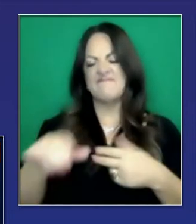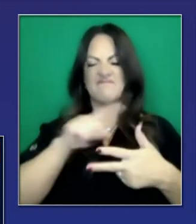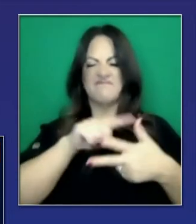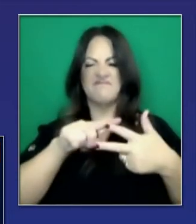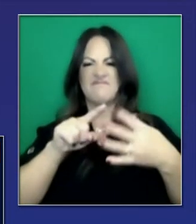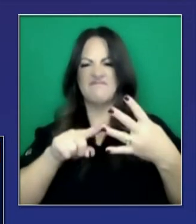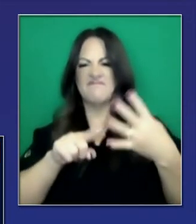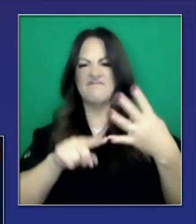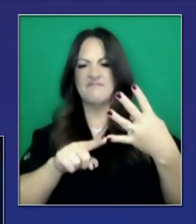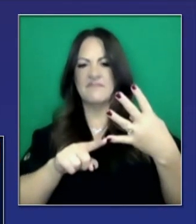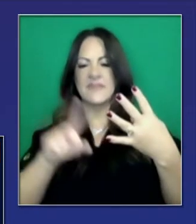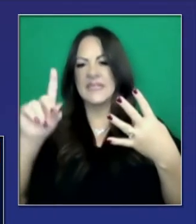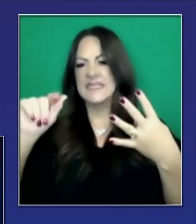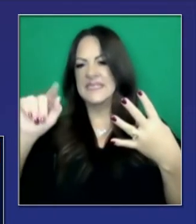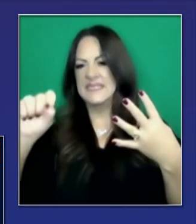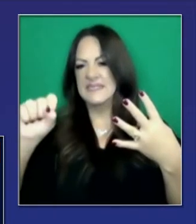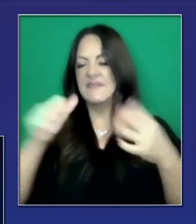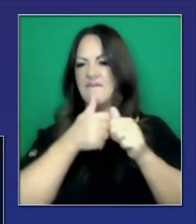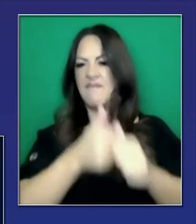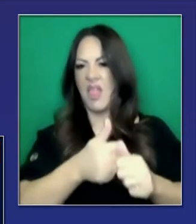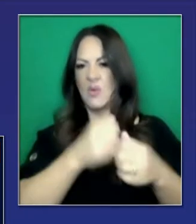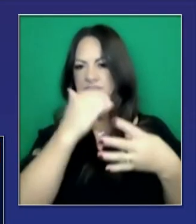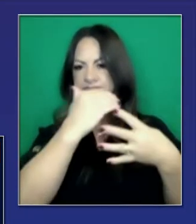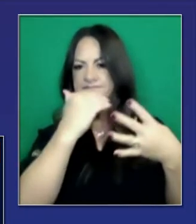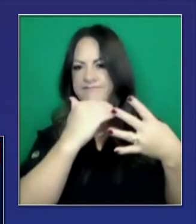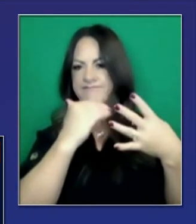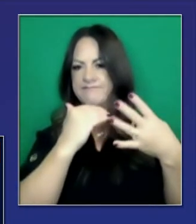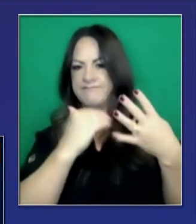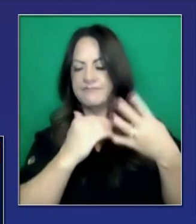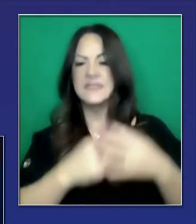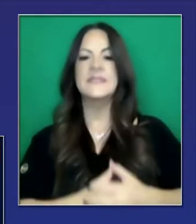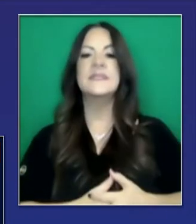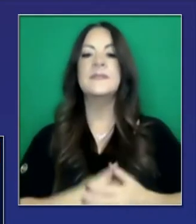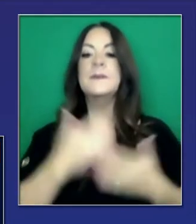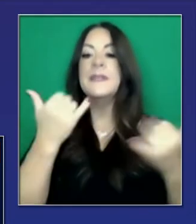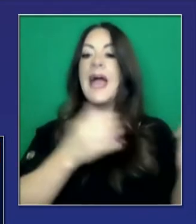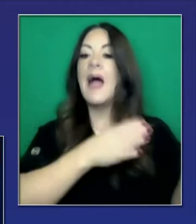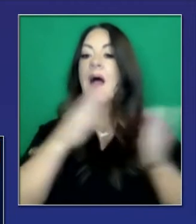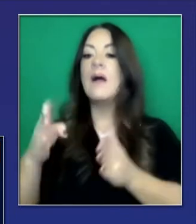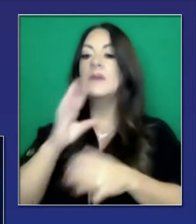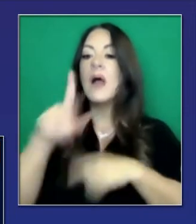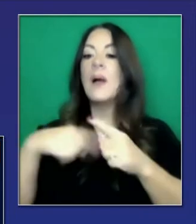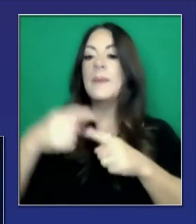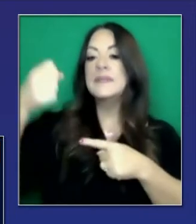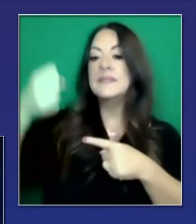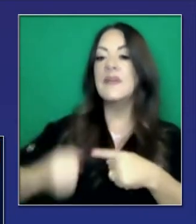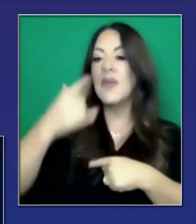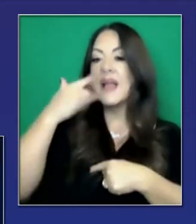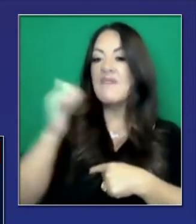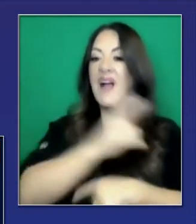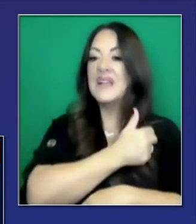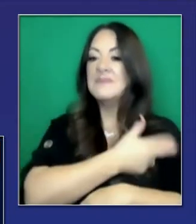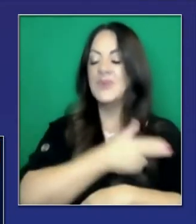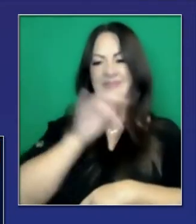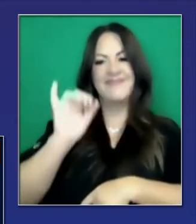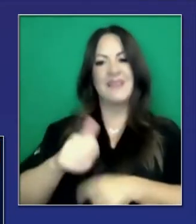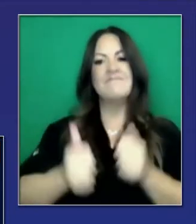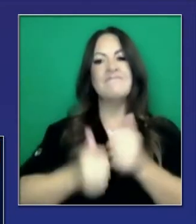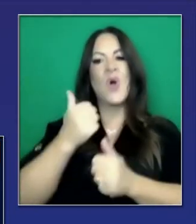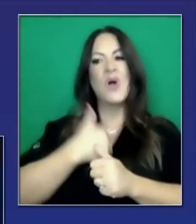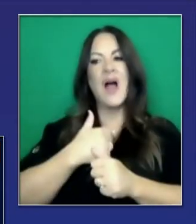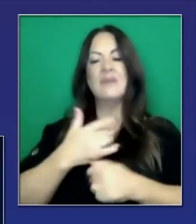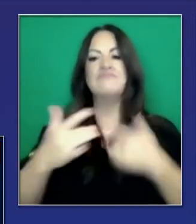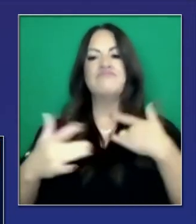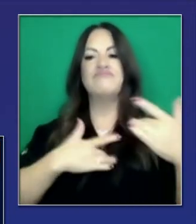tengamos, las de cuatro semanas anteriores. Ahora, en cuanto al sur de California, los hospitales, ese ha sido el enfoque más